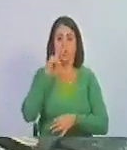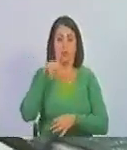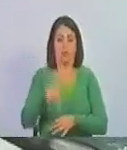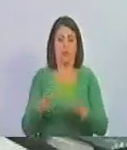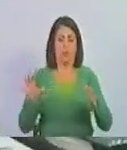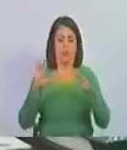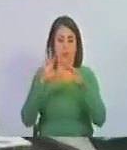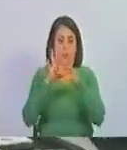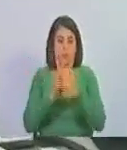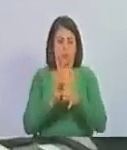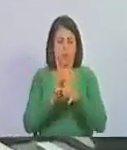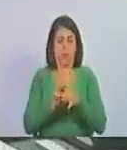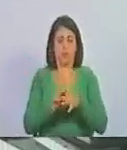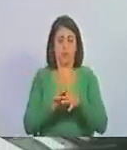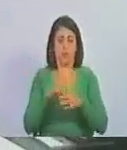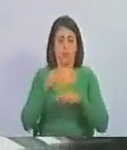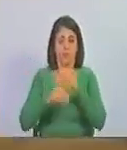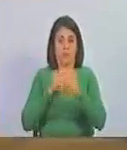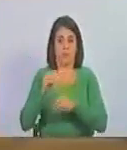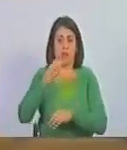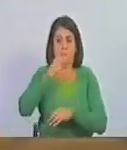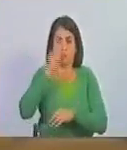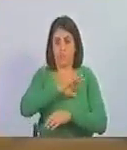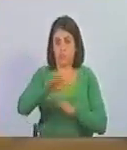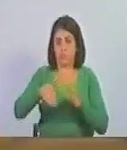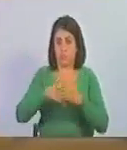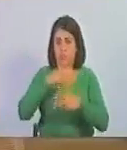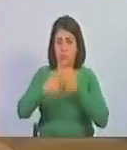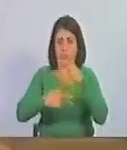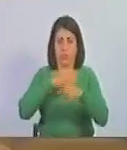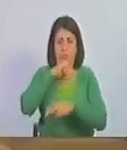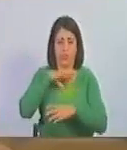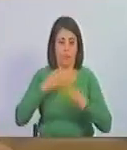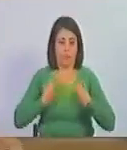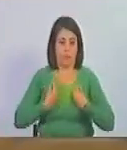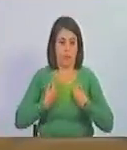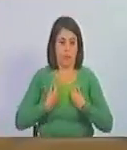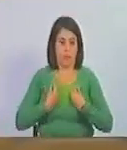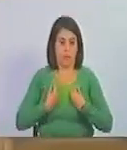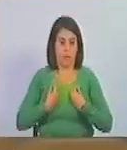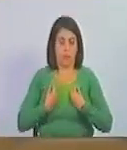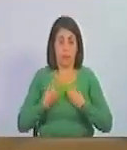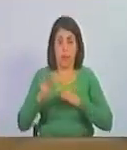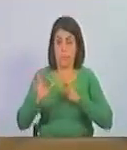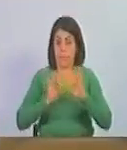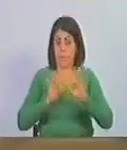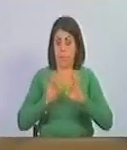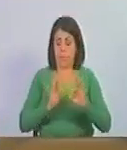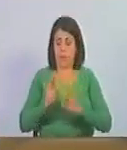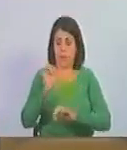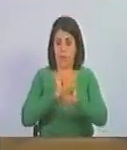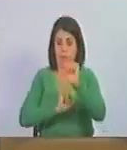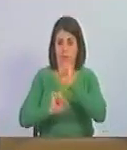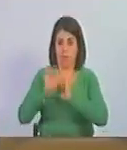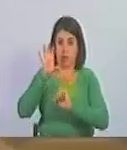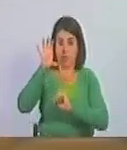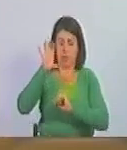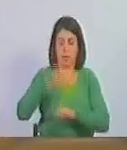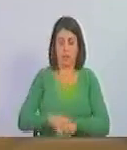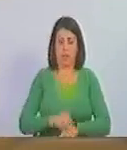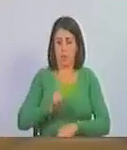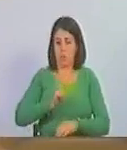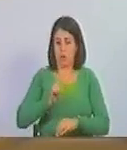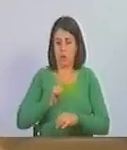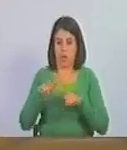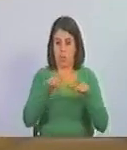unida, convencida del proceso histórico que estamos viviendo y adiestrada para defender a la patria en